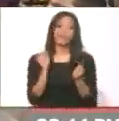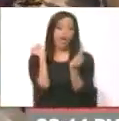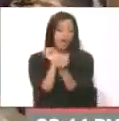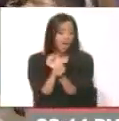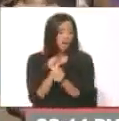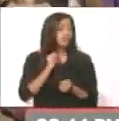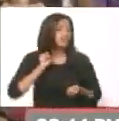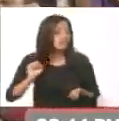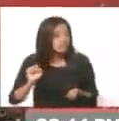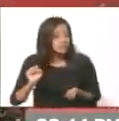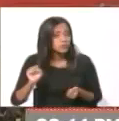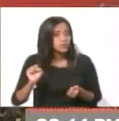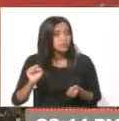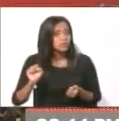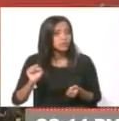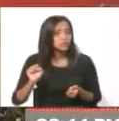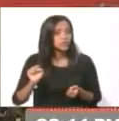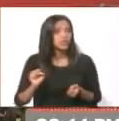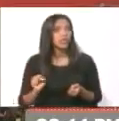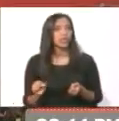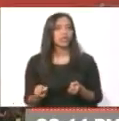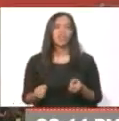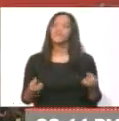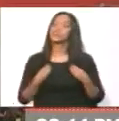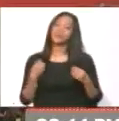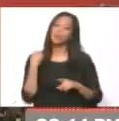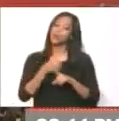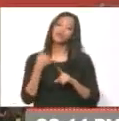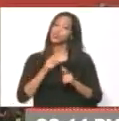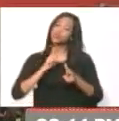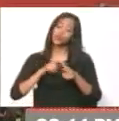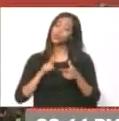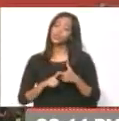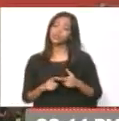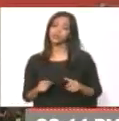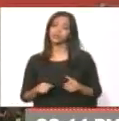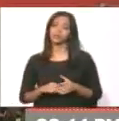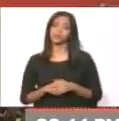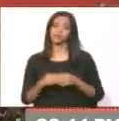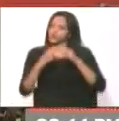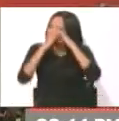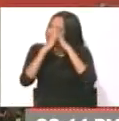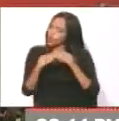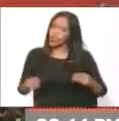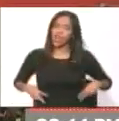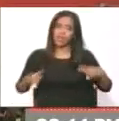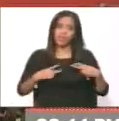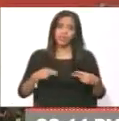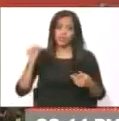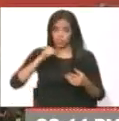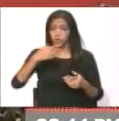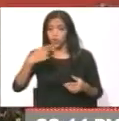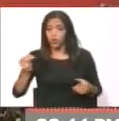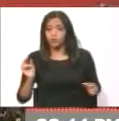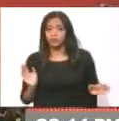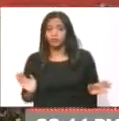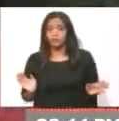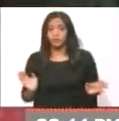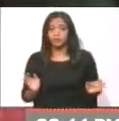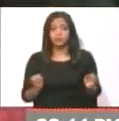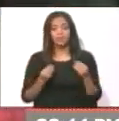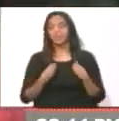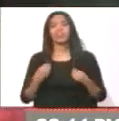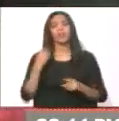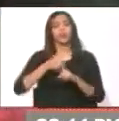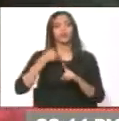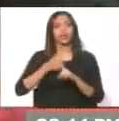viviremos luchando entonces. Toda la vida luchando. ¿Verdad eso? Viviremos luchando.